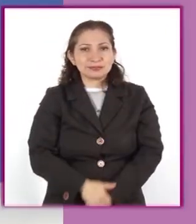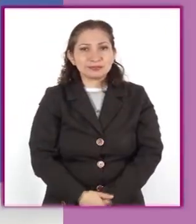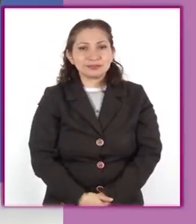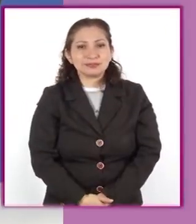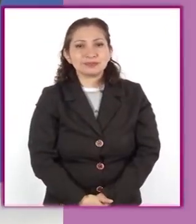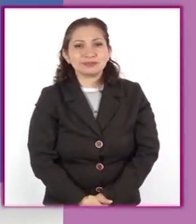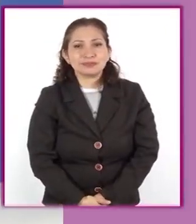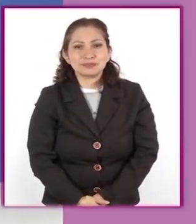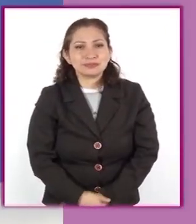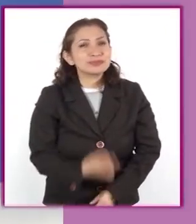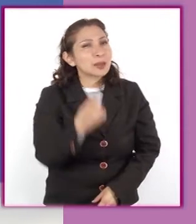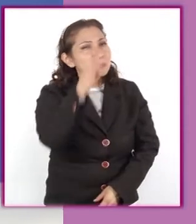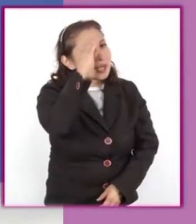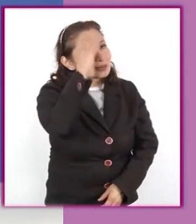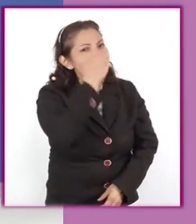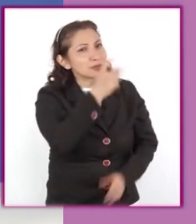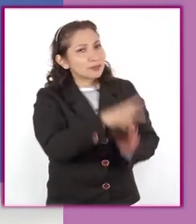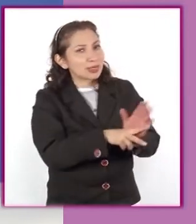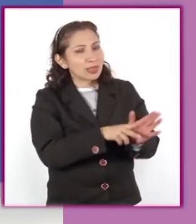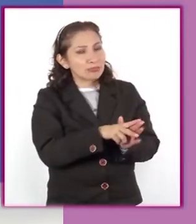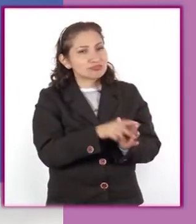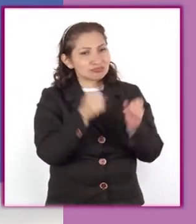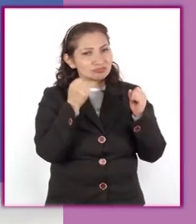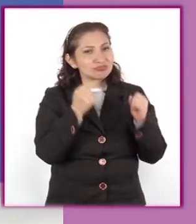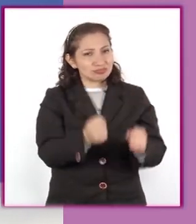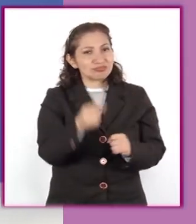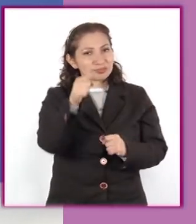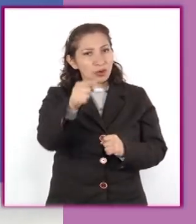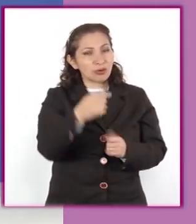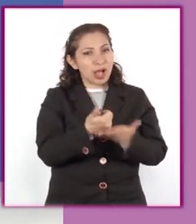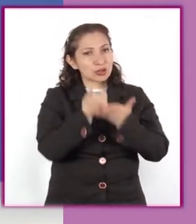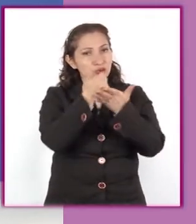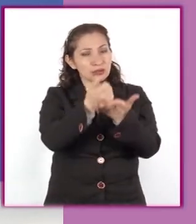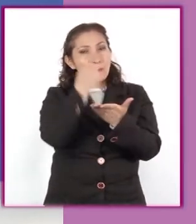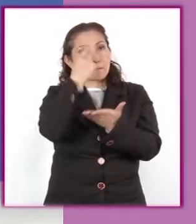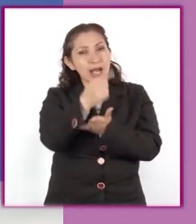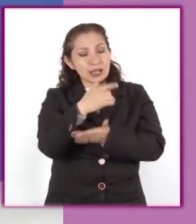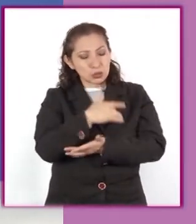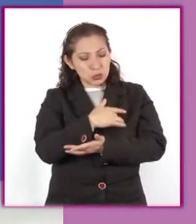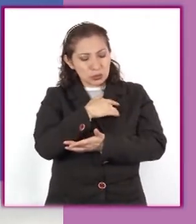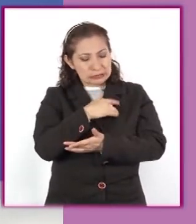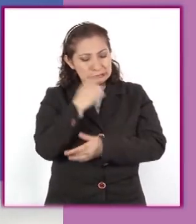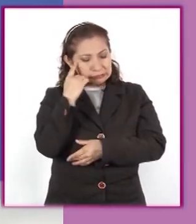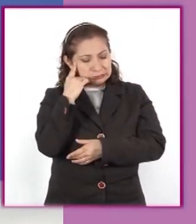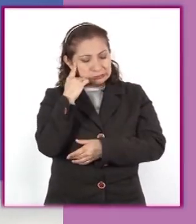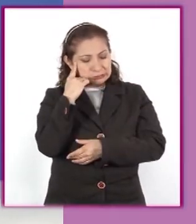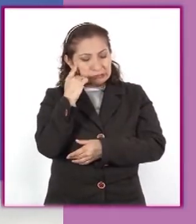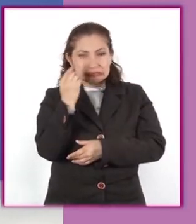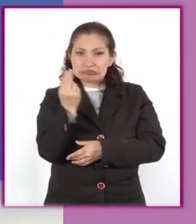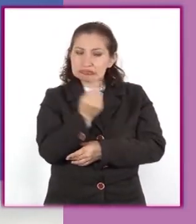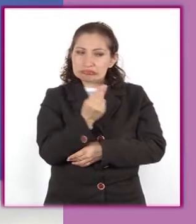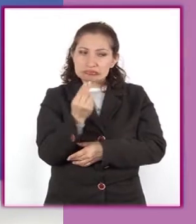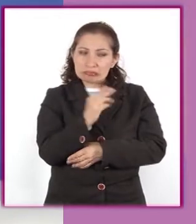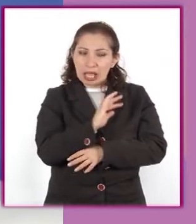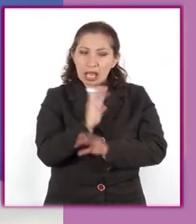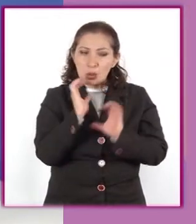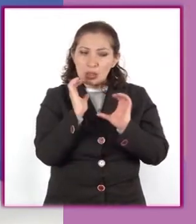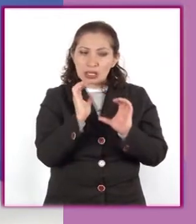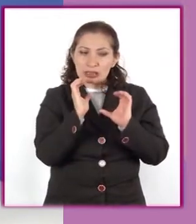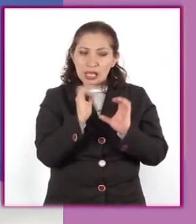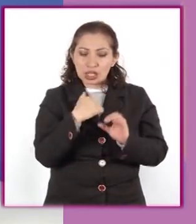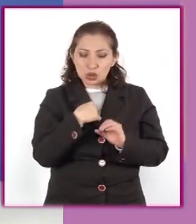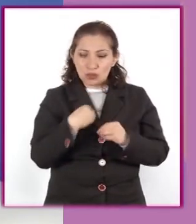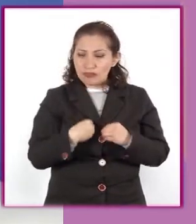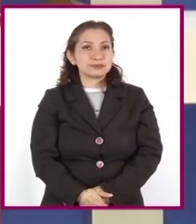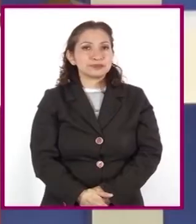¿Qué les pareció el video? Seguramente les servirá para poder concientizar sobre la necesidad de cuidar el lugar